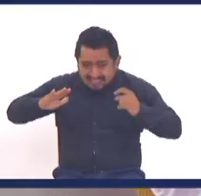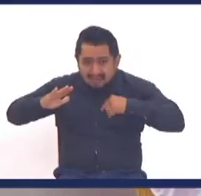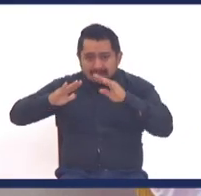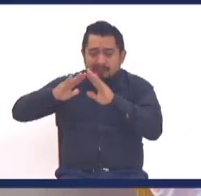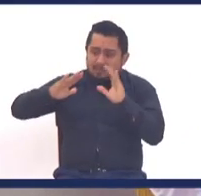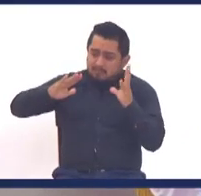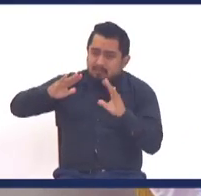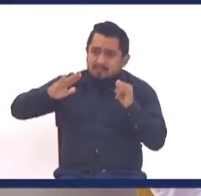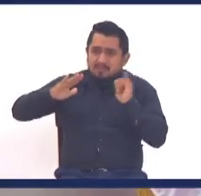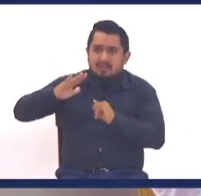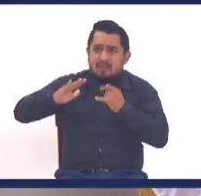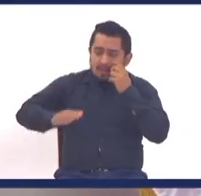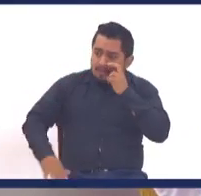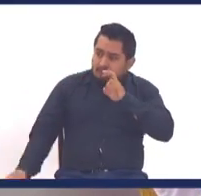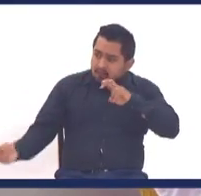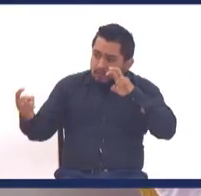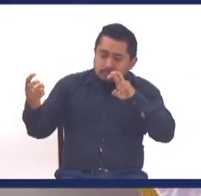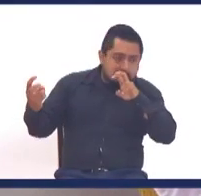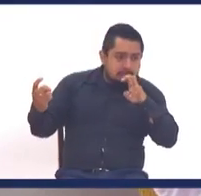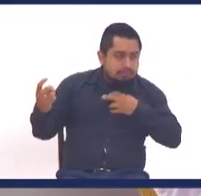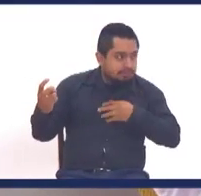No me tienen que decirlo, veo en sus rostros,